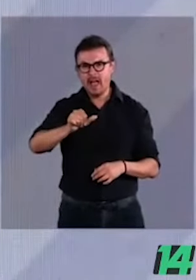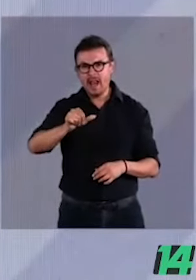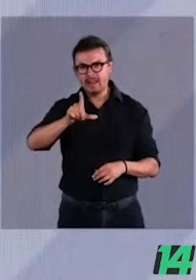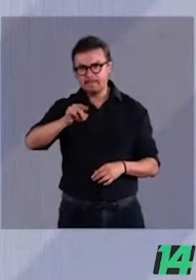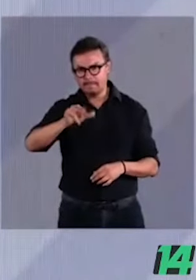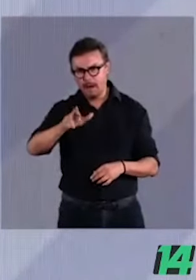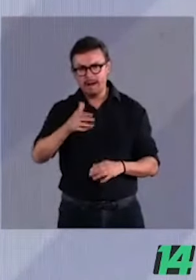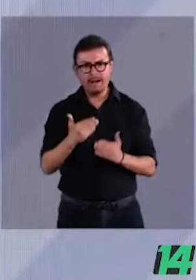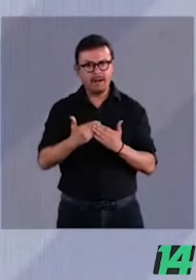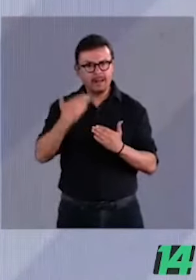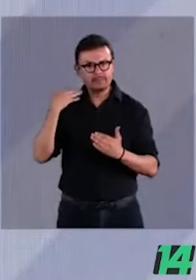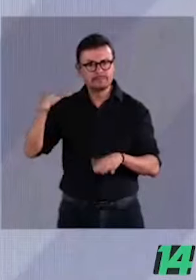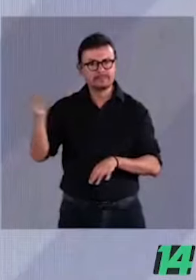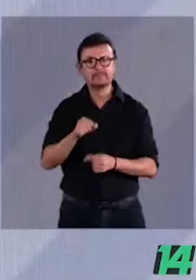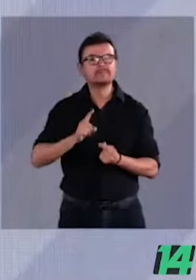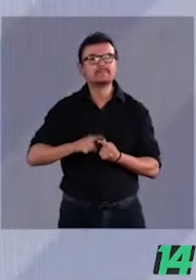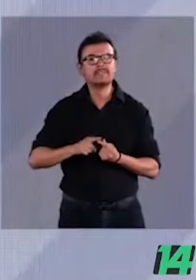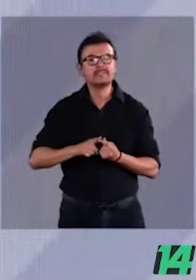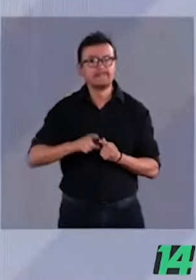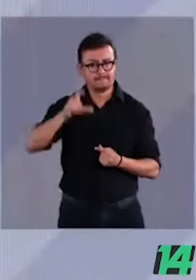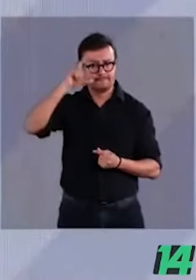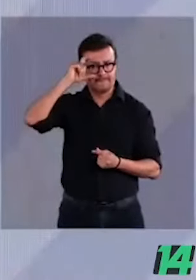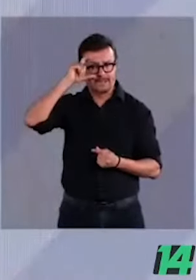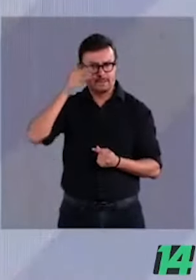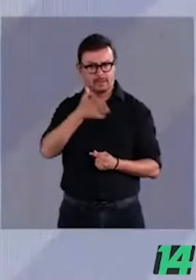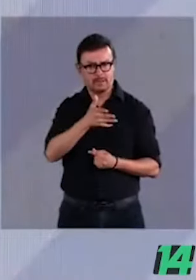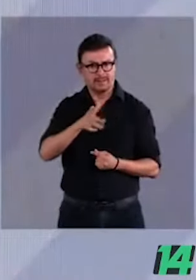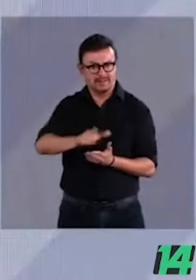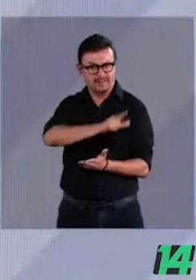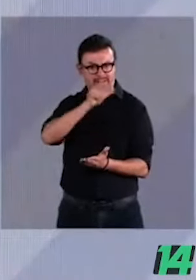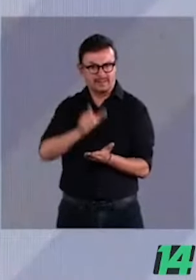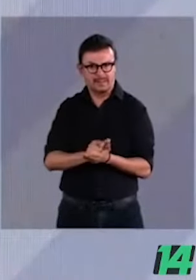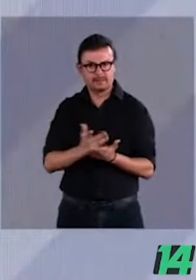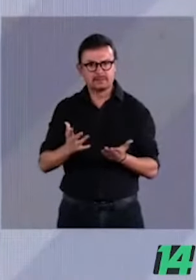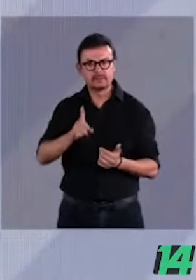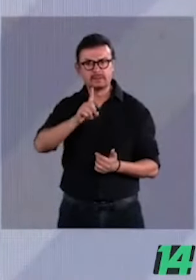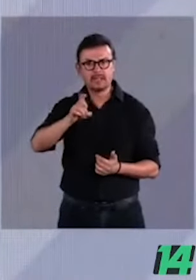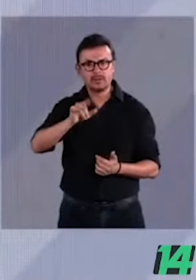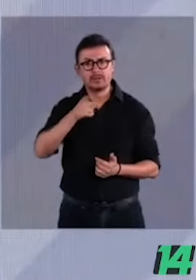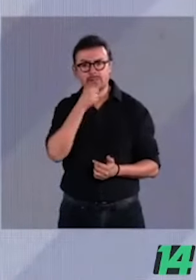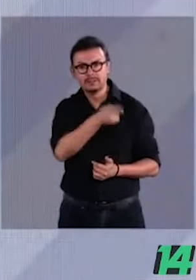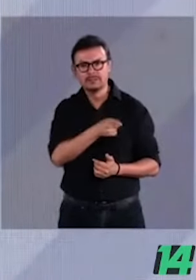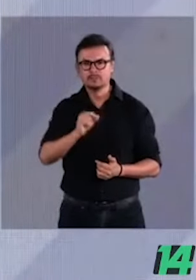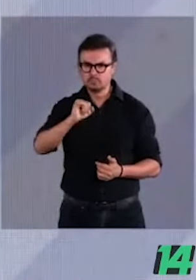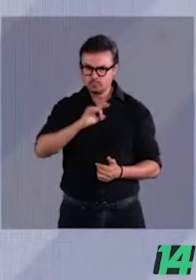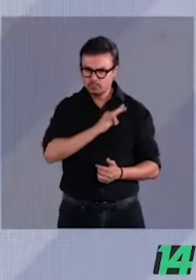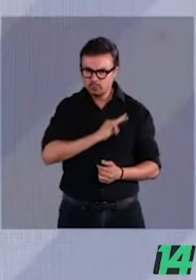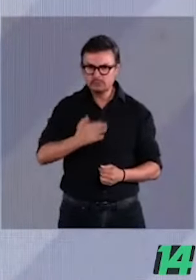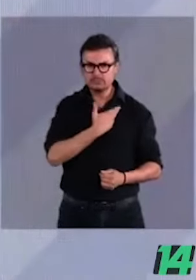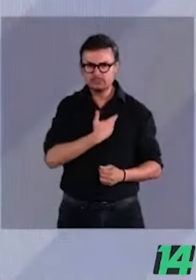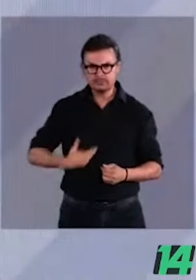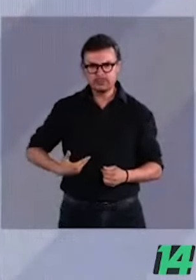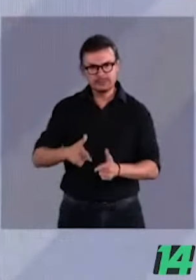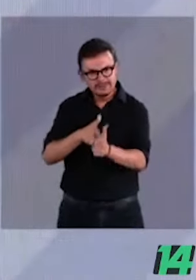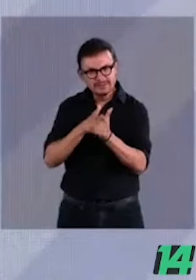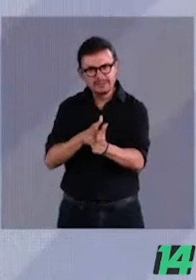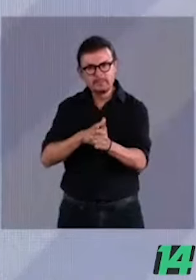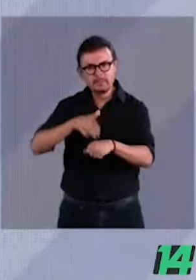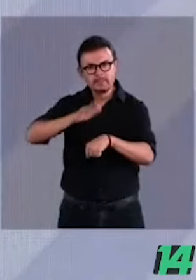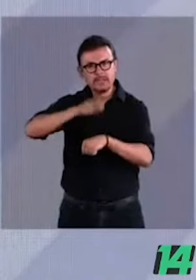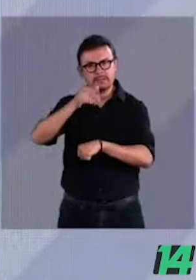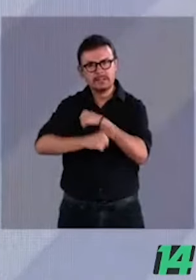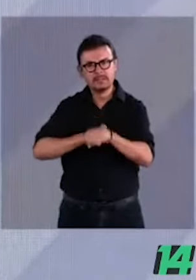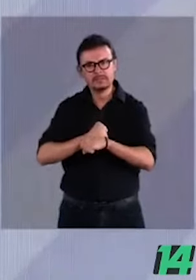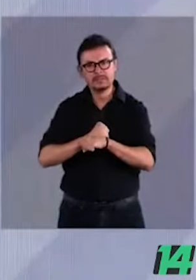Calderón y la ley Saldívar, que extendía ilegalmente el mandato del presidente de la Corte, fue votada a favor por el PRI y por el PAN. Lo mismo